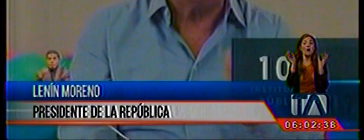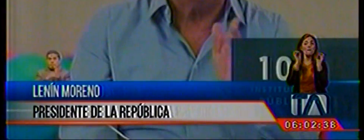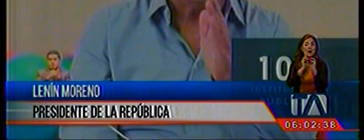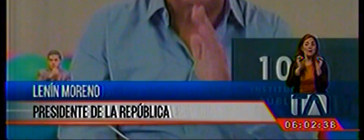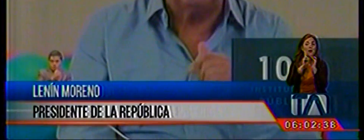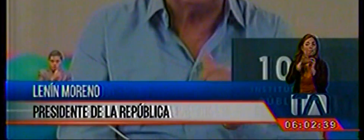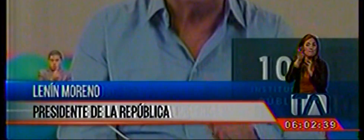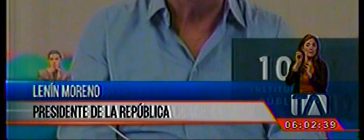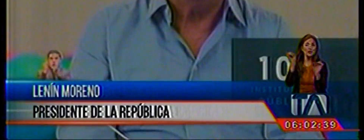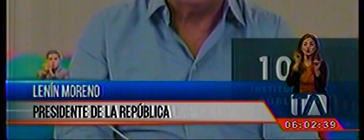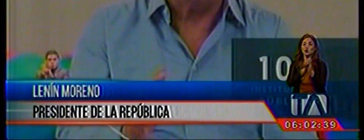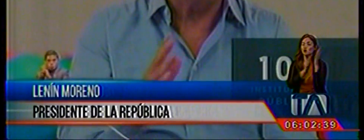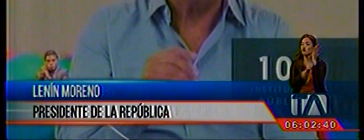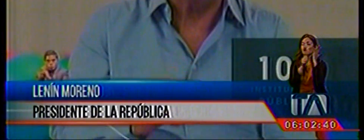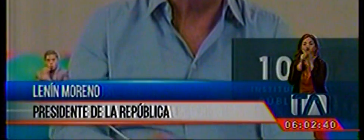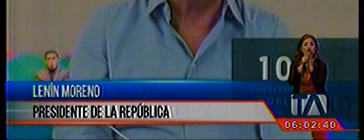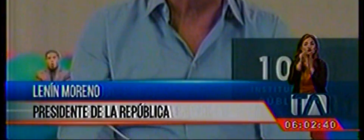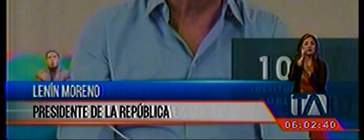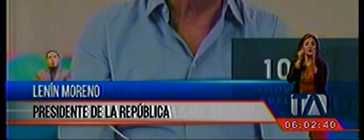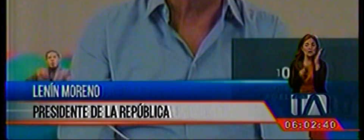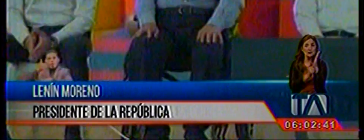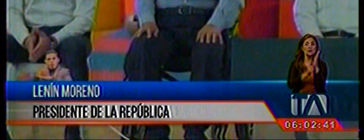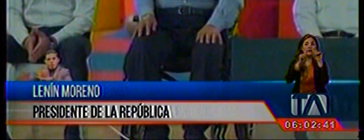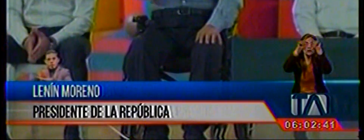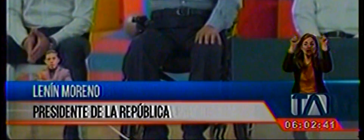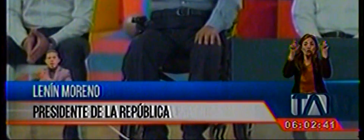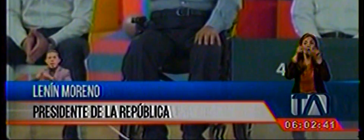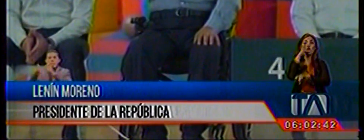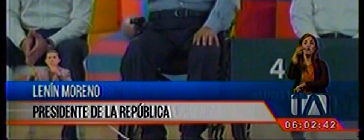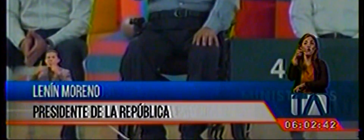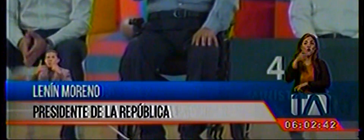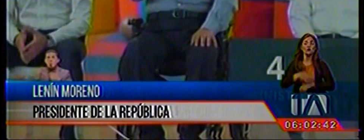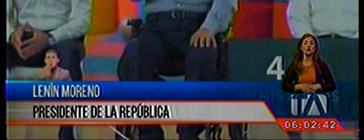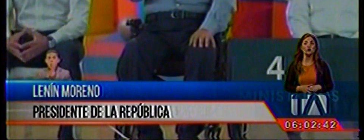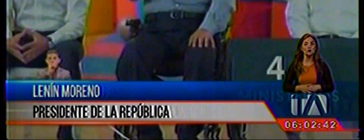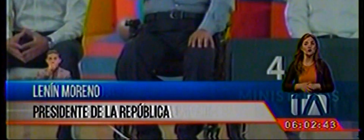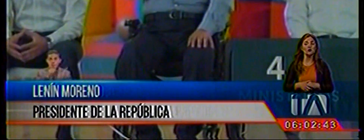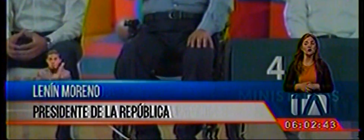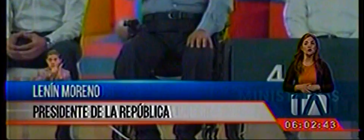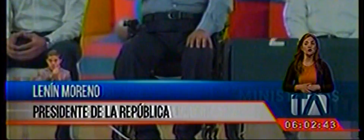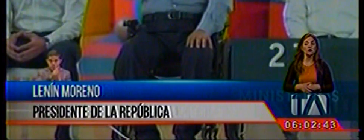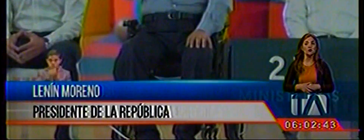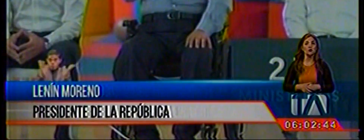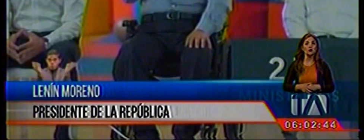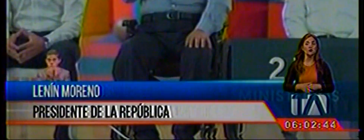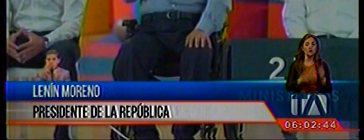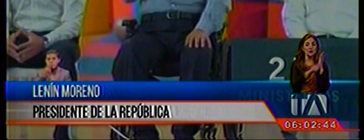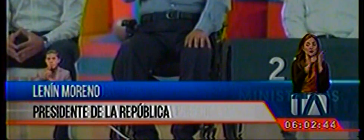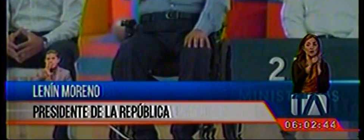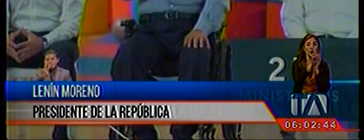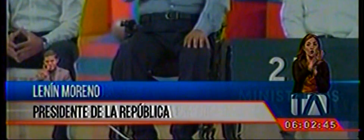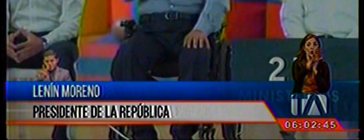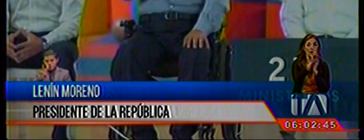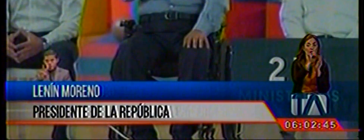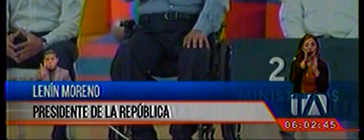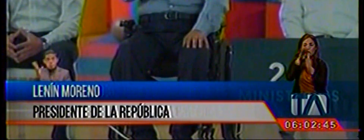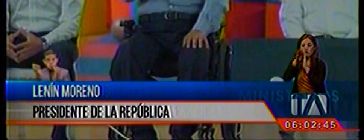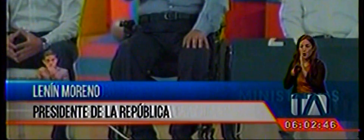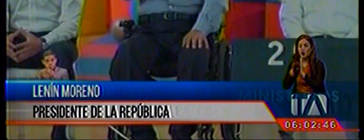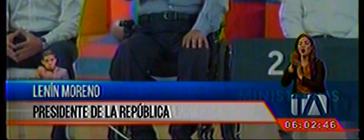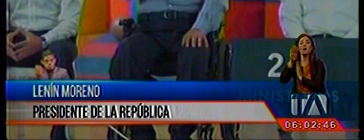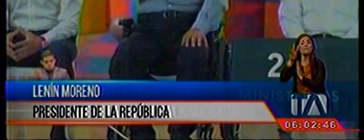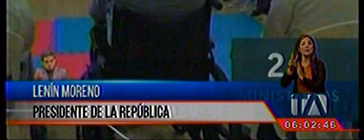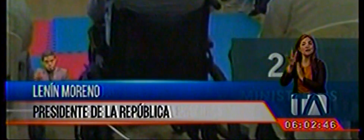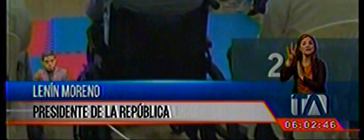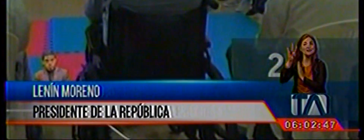ministerios, institutos, agencias y empresas públicas. De 40 ministerios pasamos a 27 y ahora vamos a